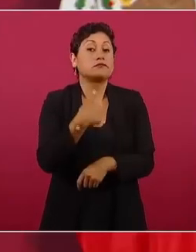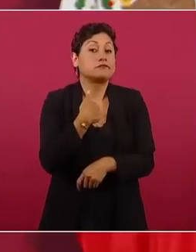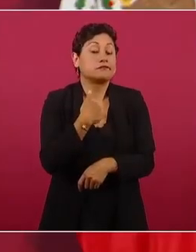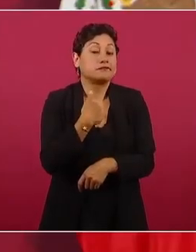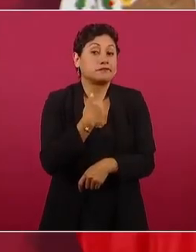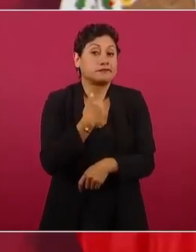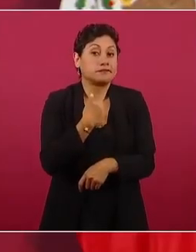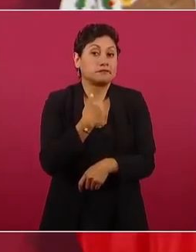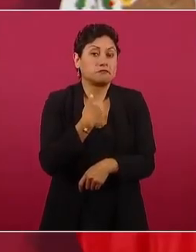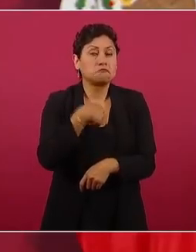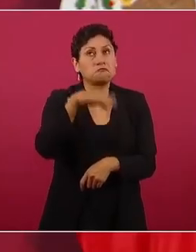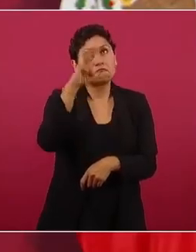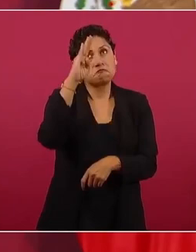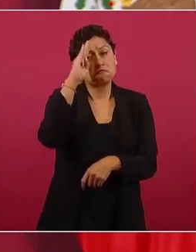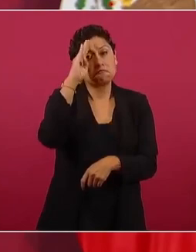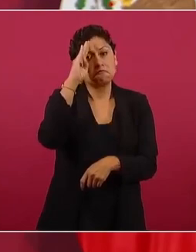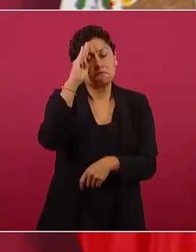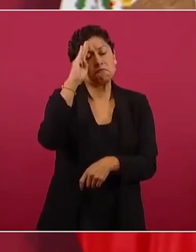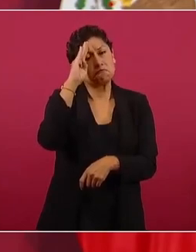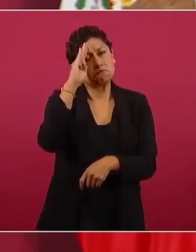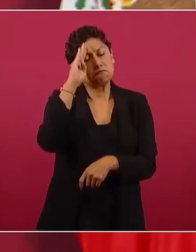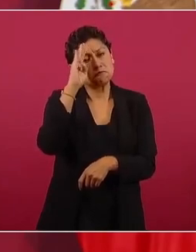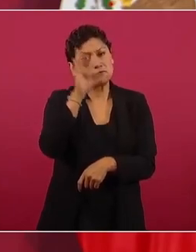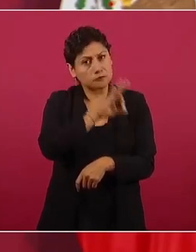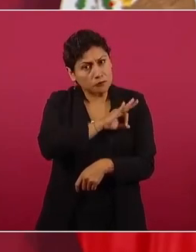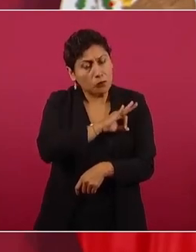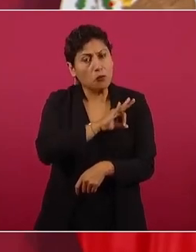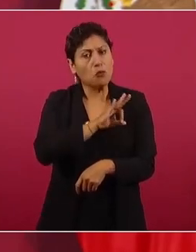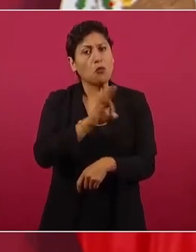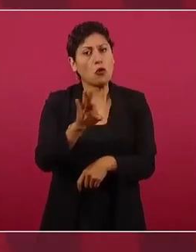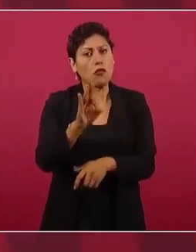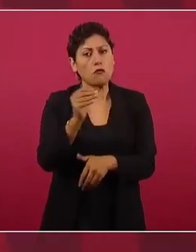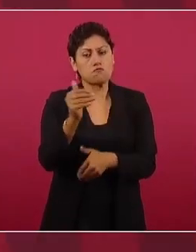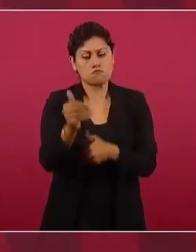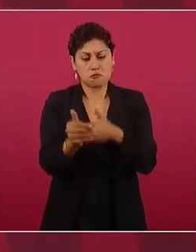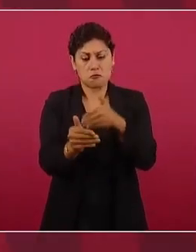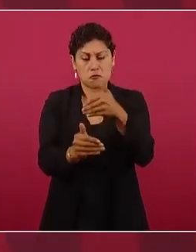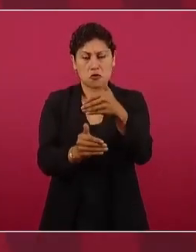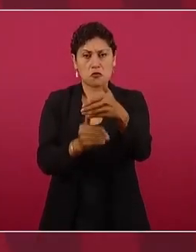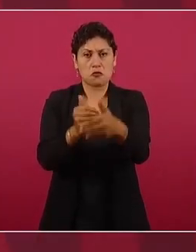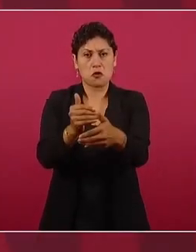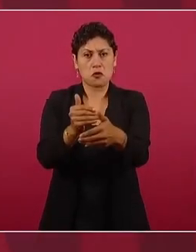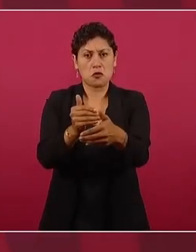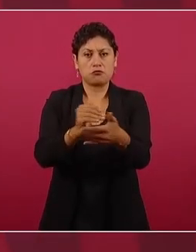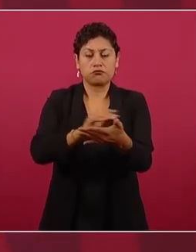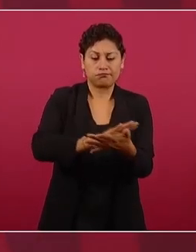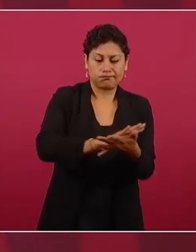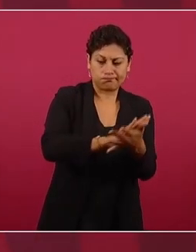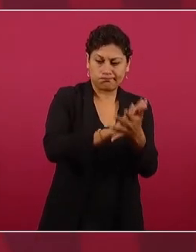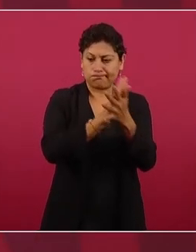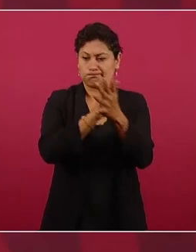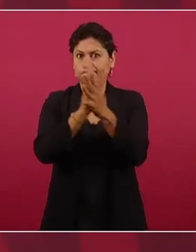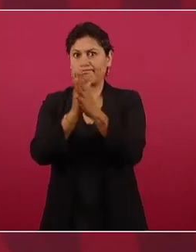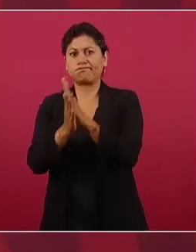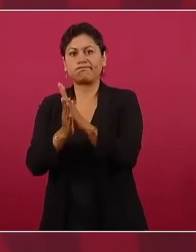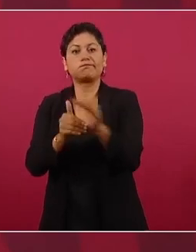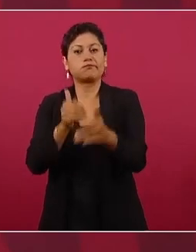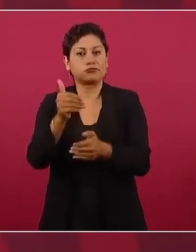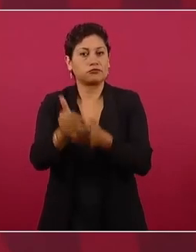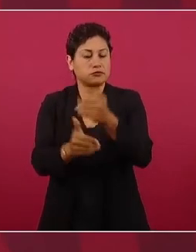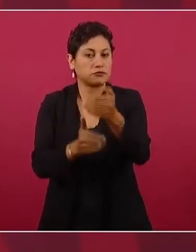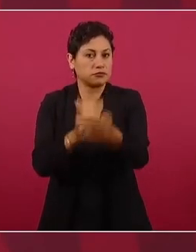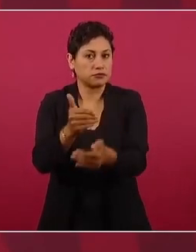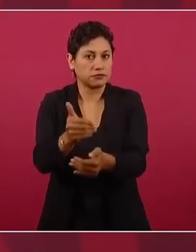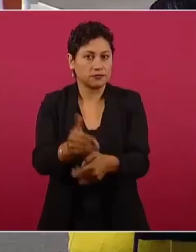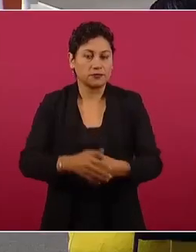se va a poder seguir avanzando en la transformación, se está avanzando en la transformación. Y